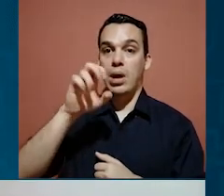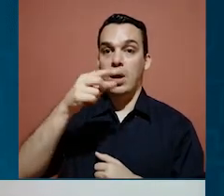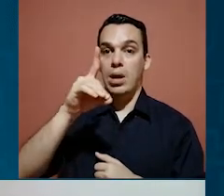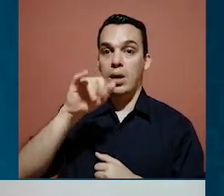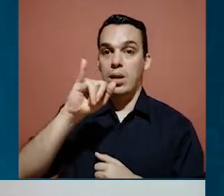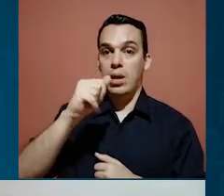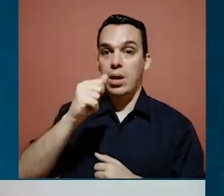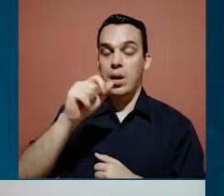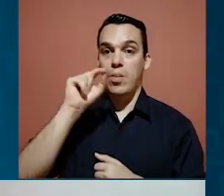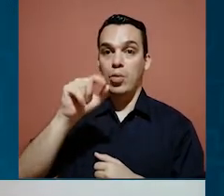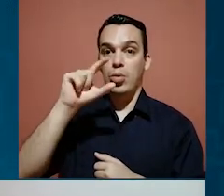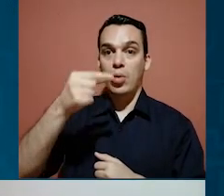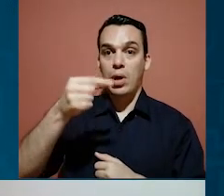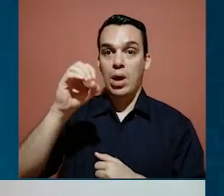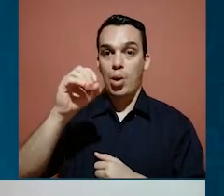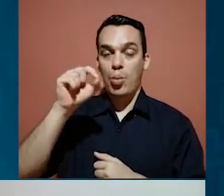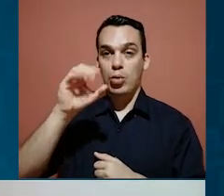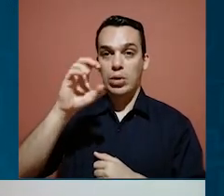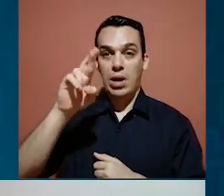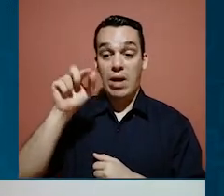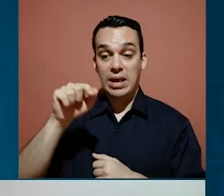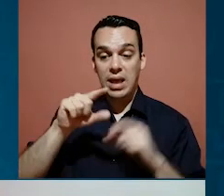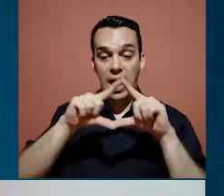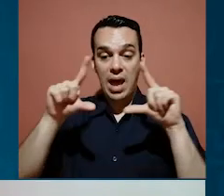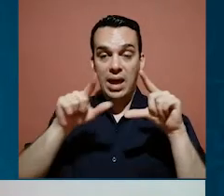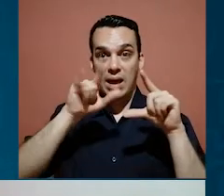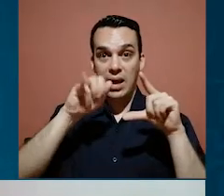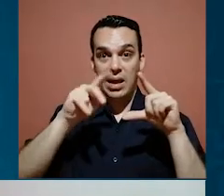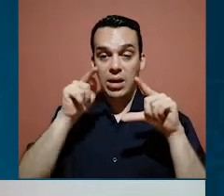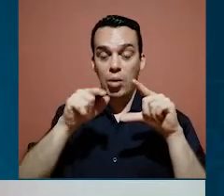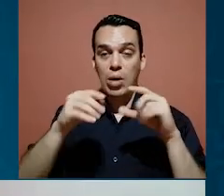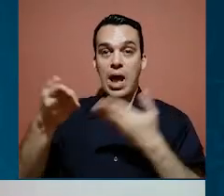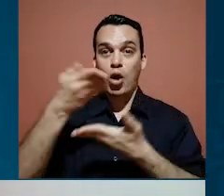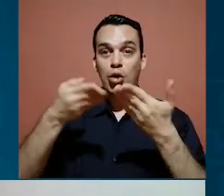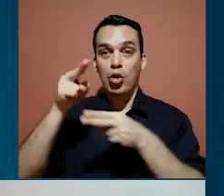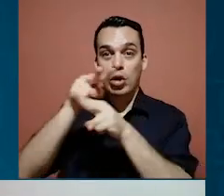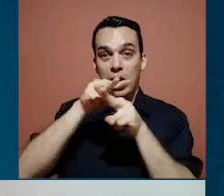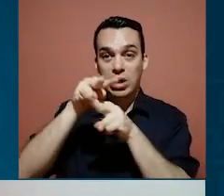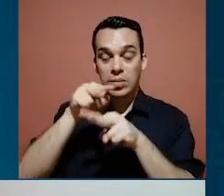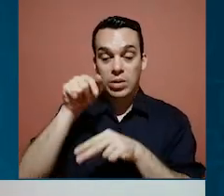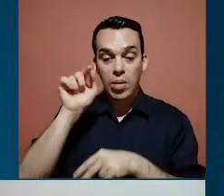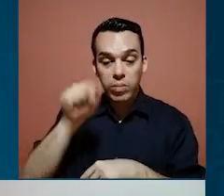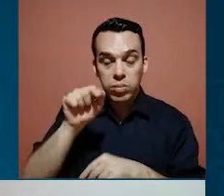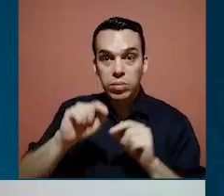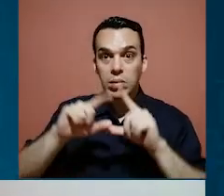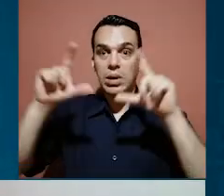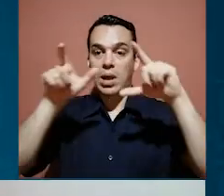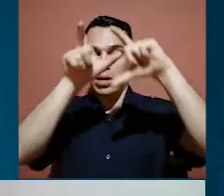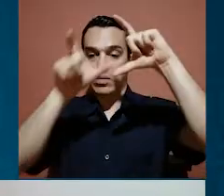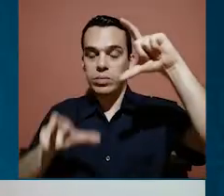.go.cr y ahí encuentran el link con la Contraloría de Servicios. Ahí pueden llenar el formulario.